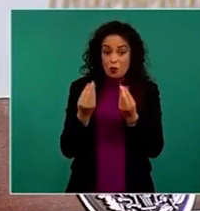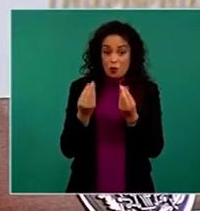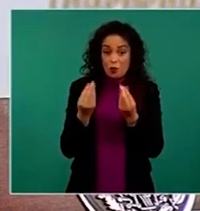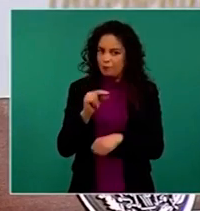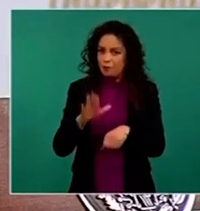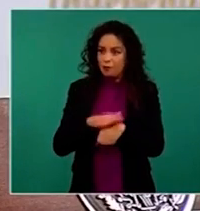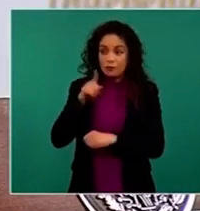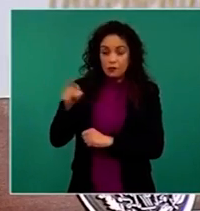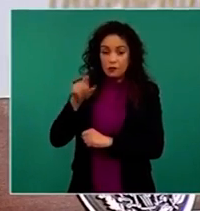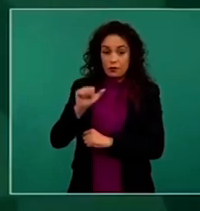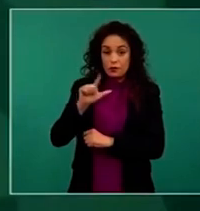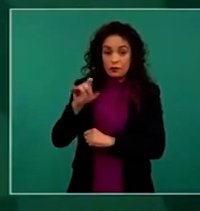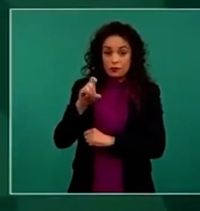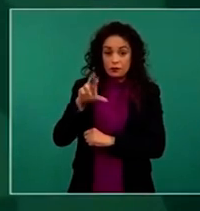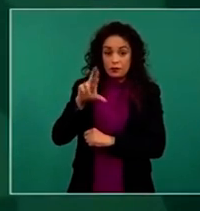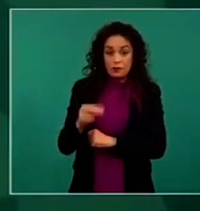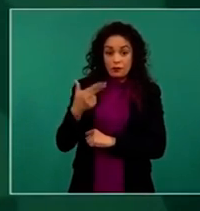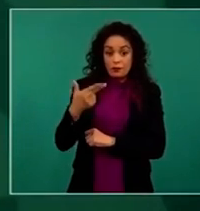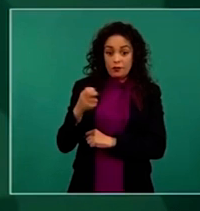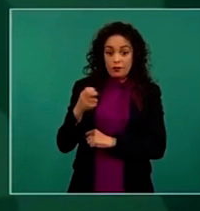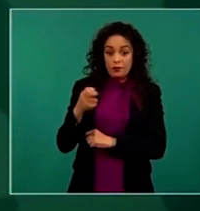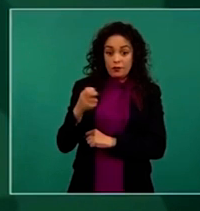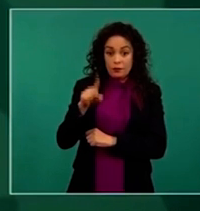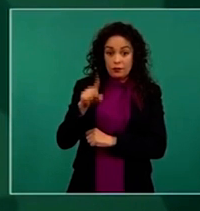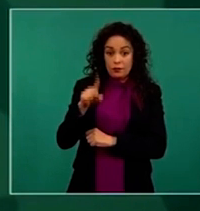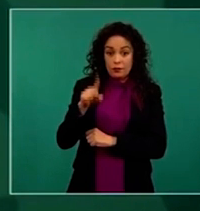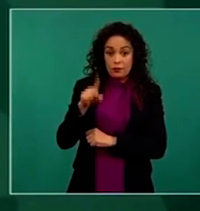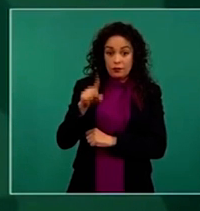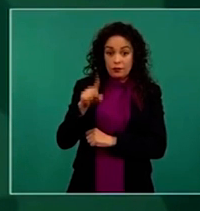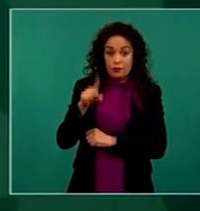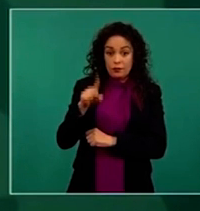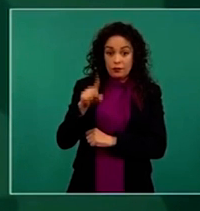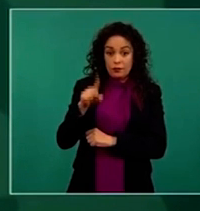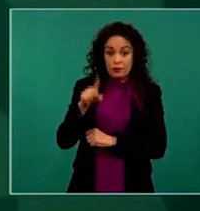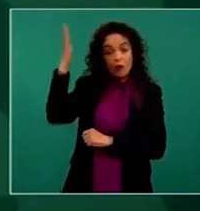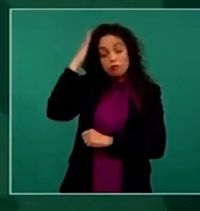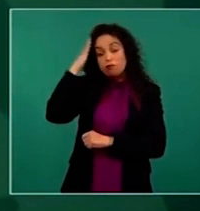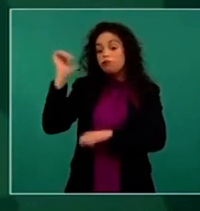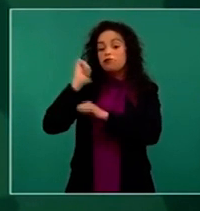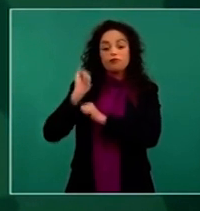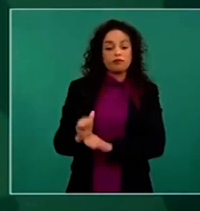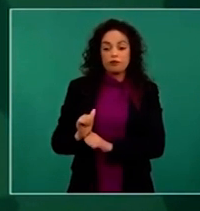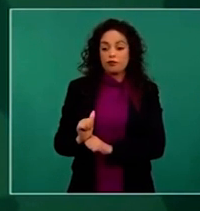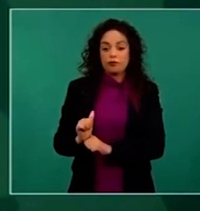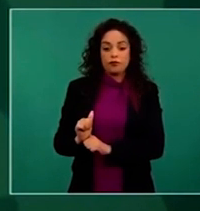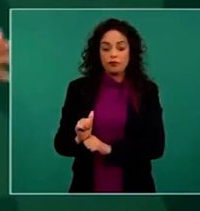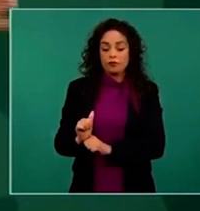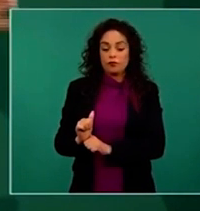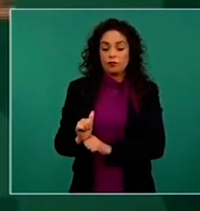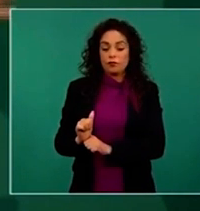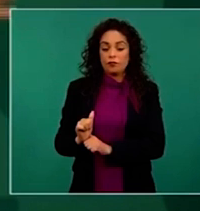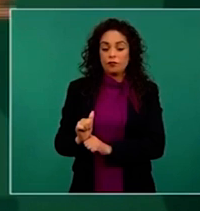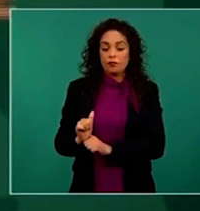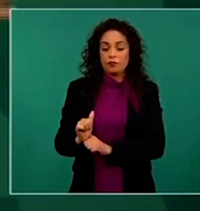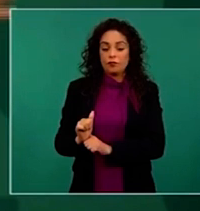Kertz es el fiscal general de la República y es el encargado de